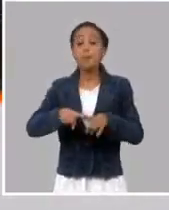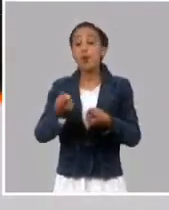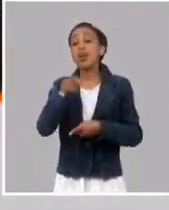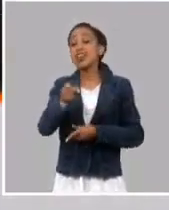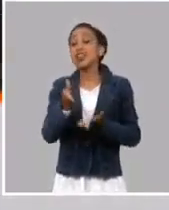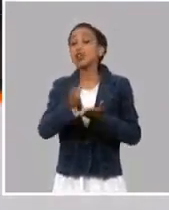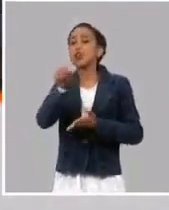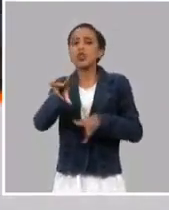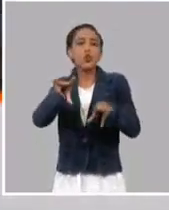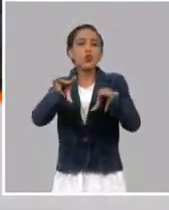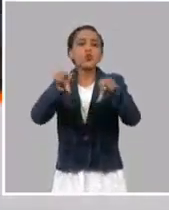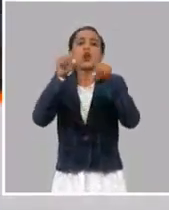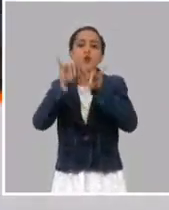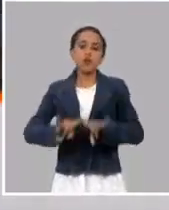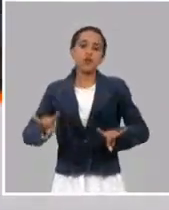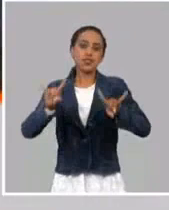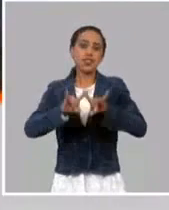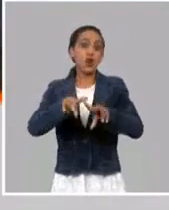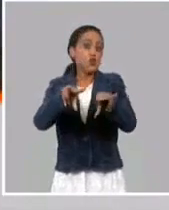que incluso cambia de sistema.